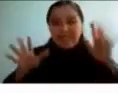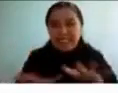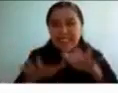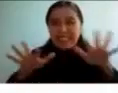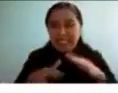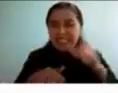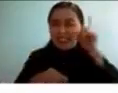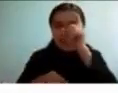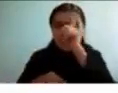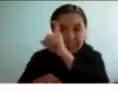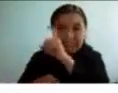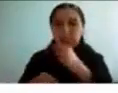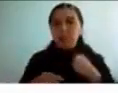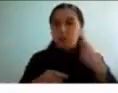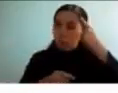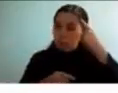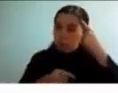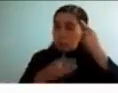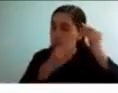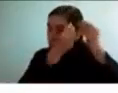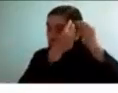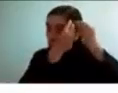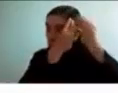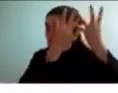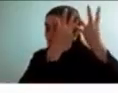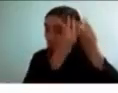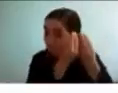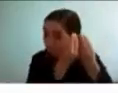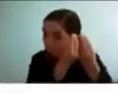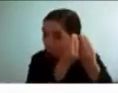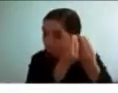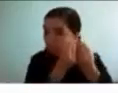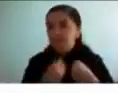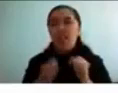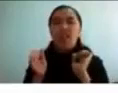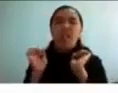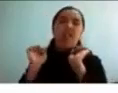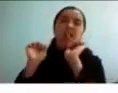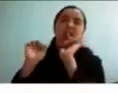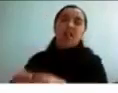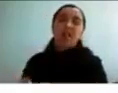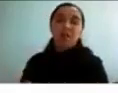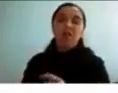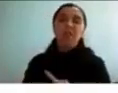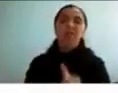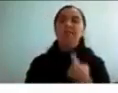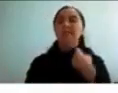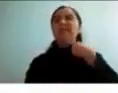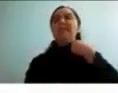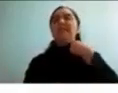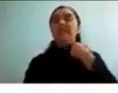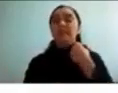abandono o a la frustración de esta forma como ellos no son capaces de generar esa